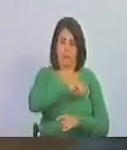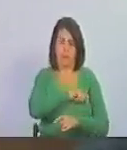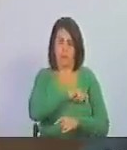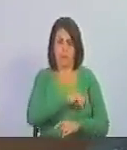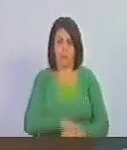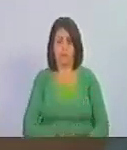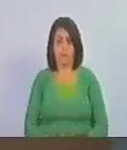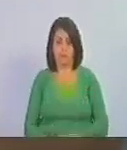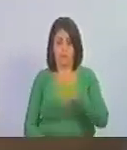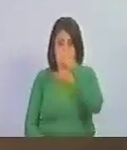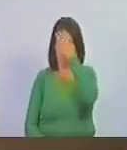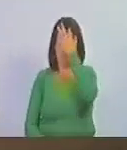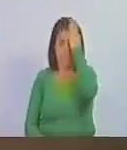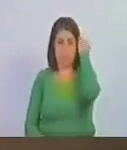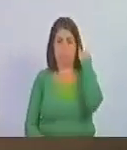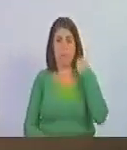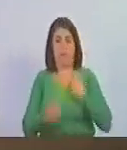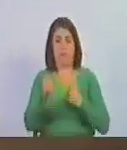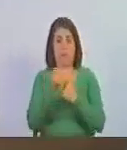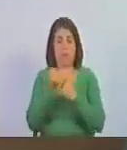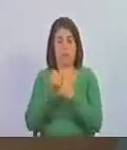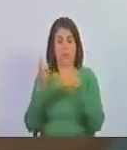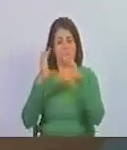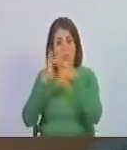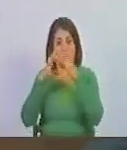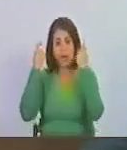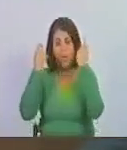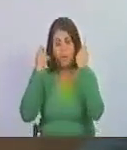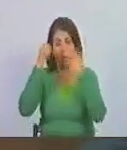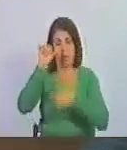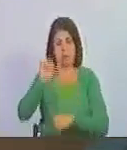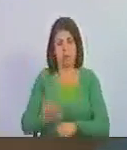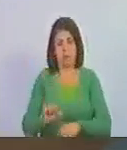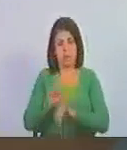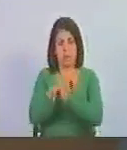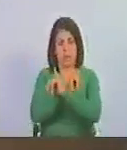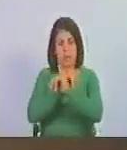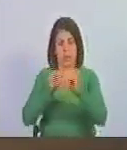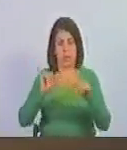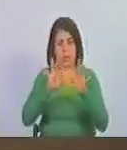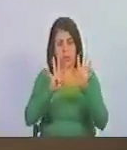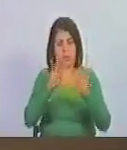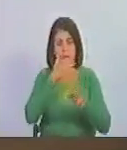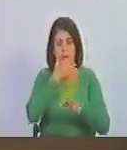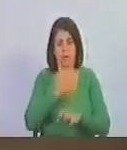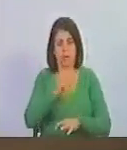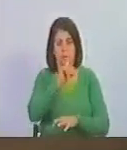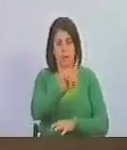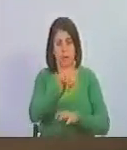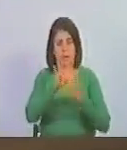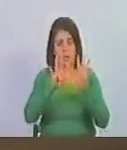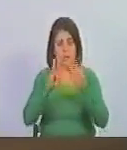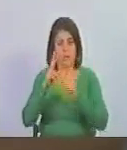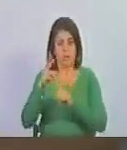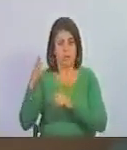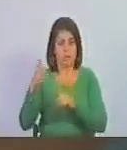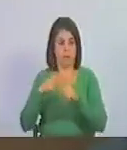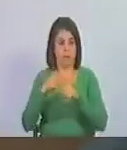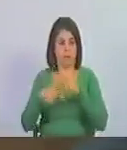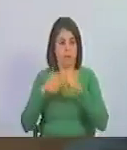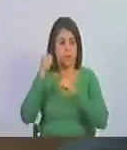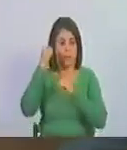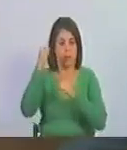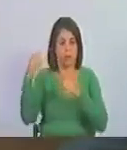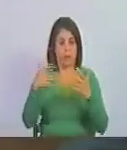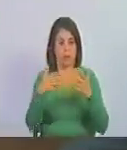esto sirvió para consolidar la campaña del sur que finalizó aquel 9 de diciembre de 1824 con la